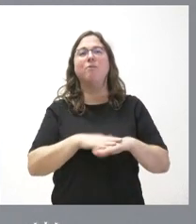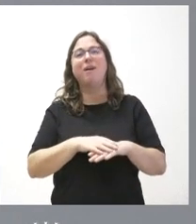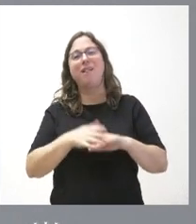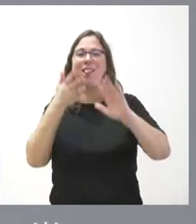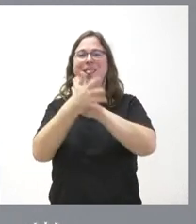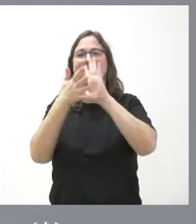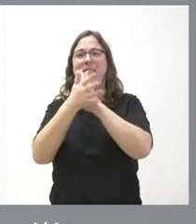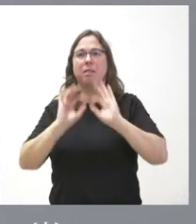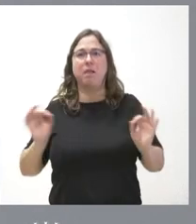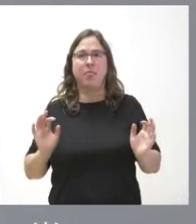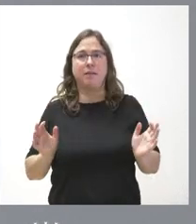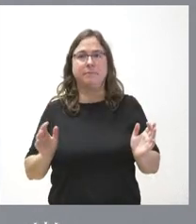nadie